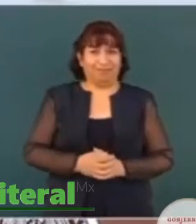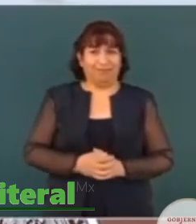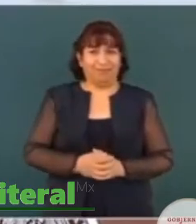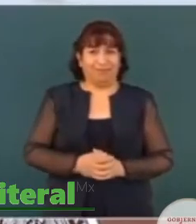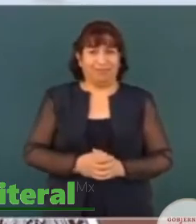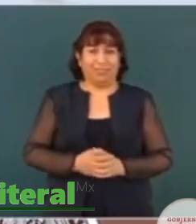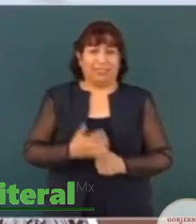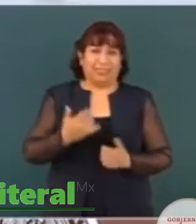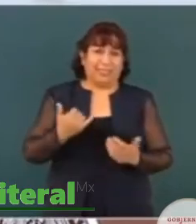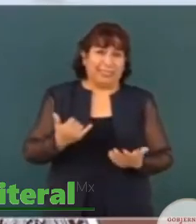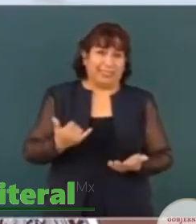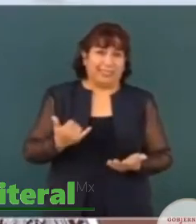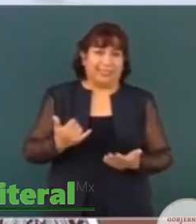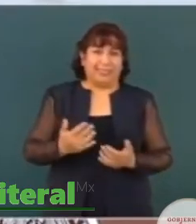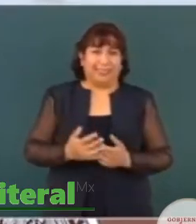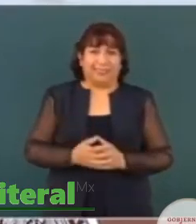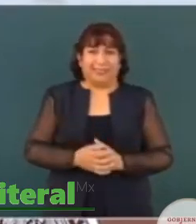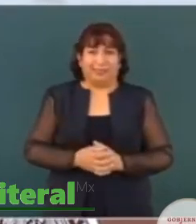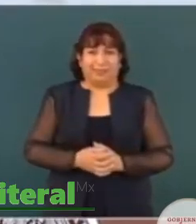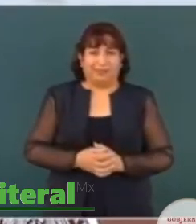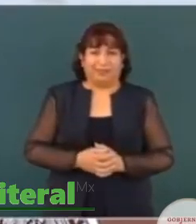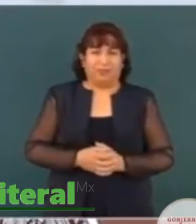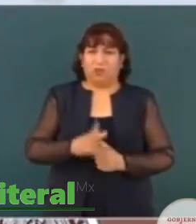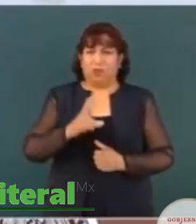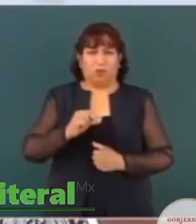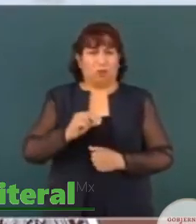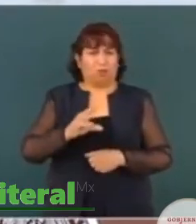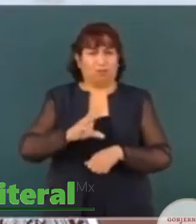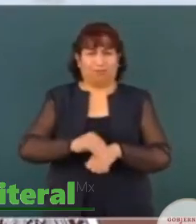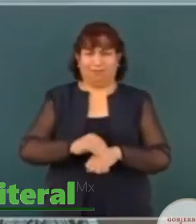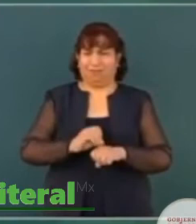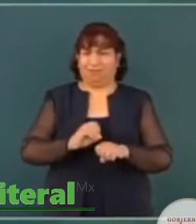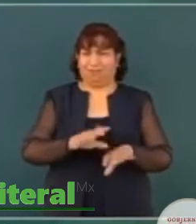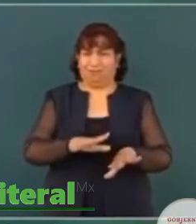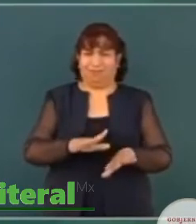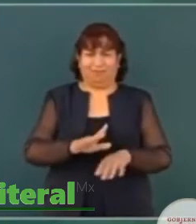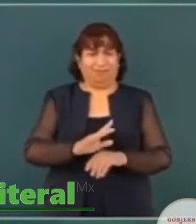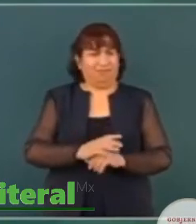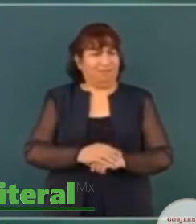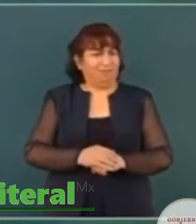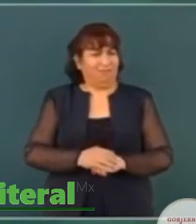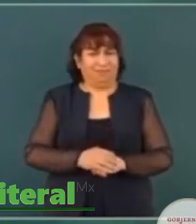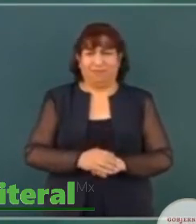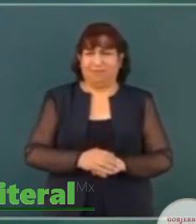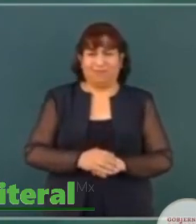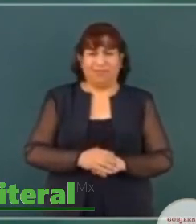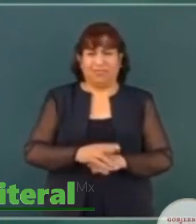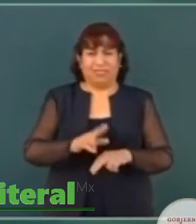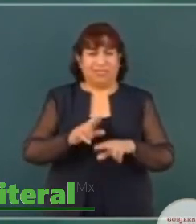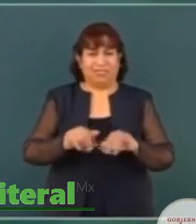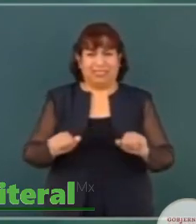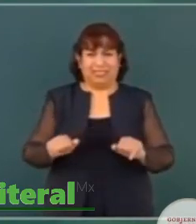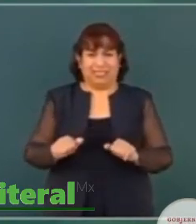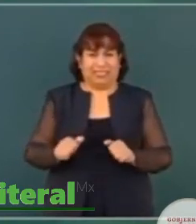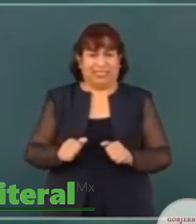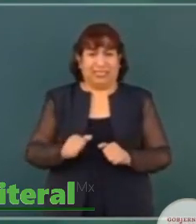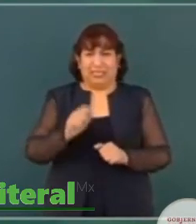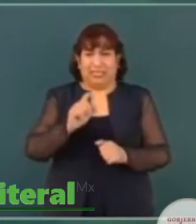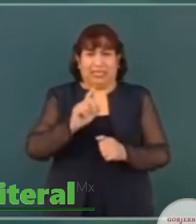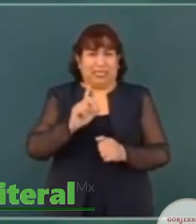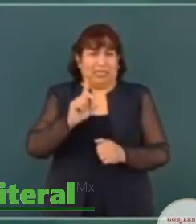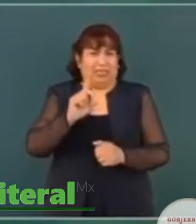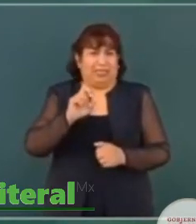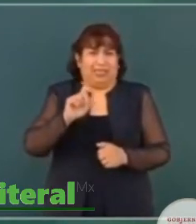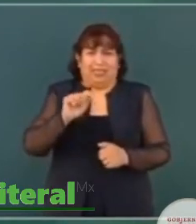Y no dejar ningún detalle